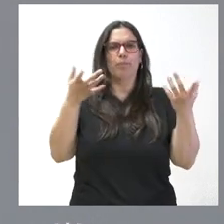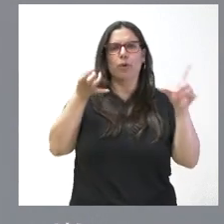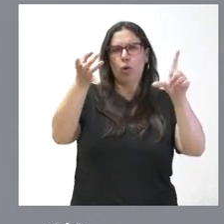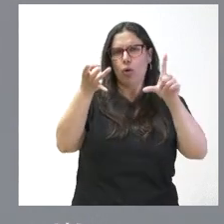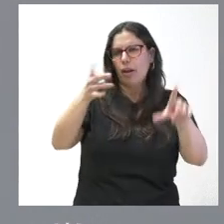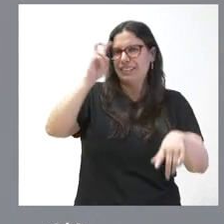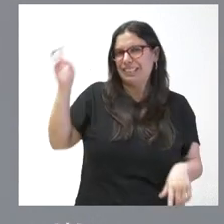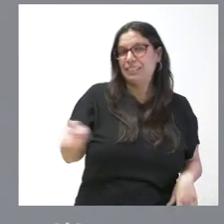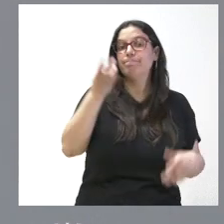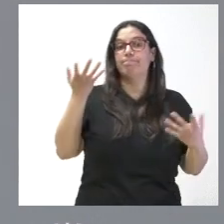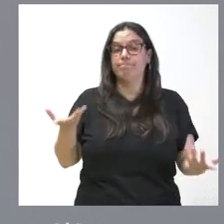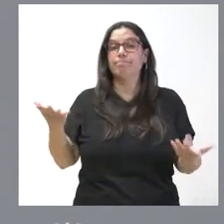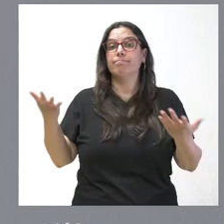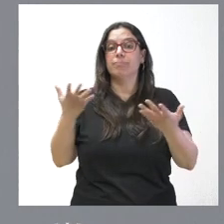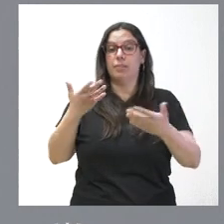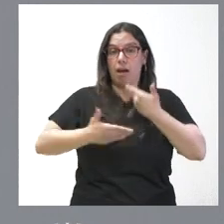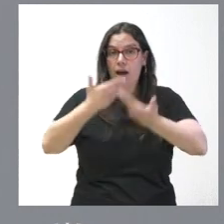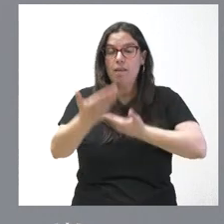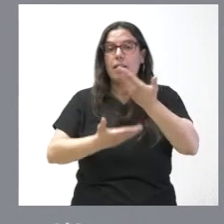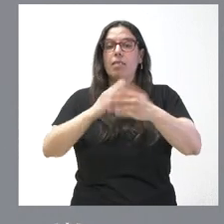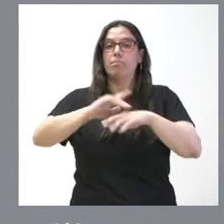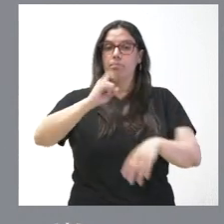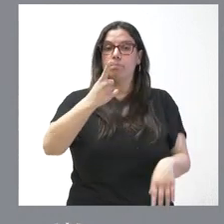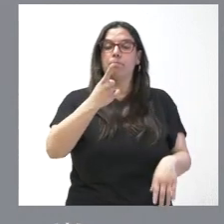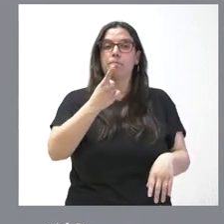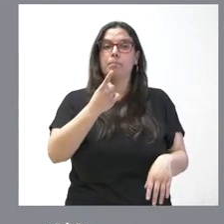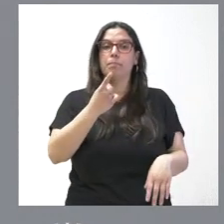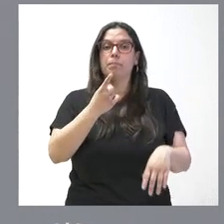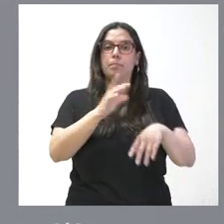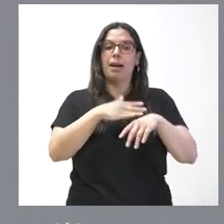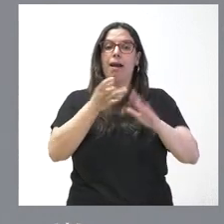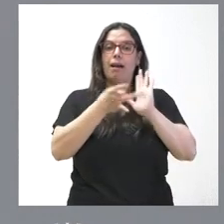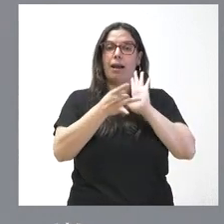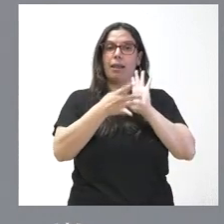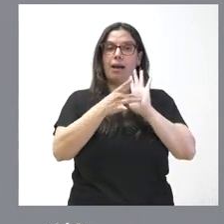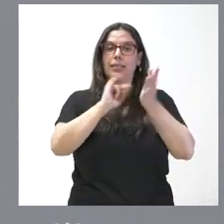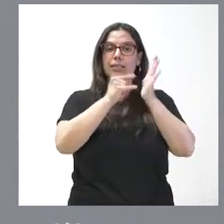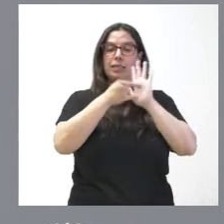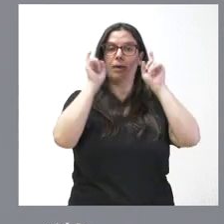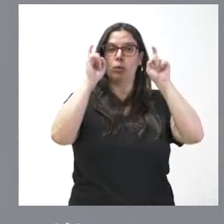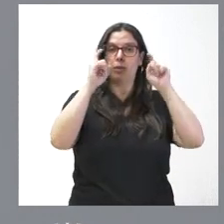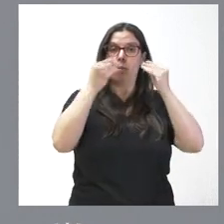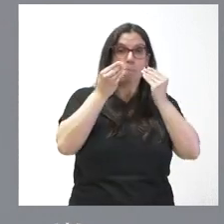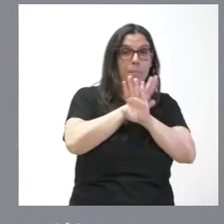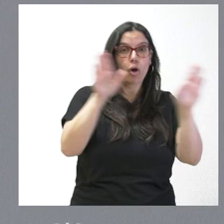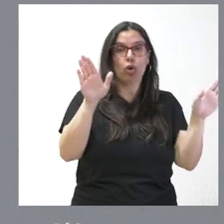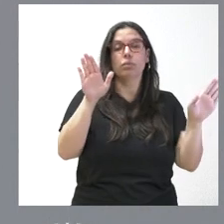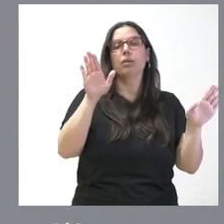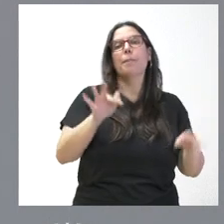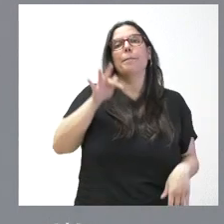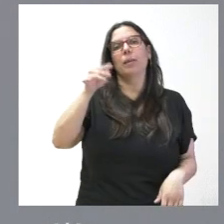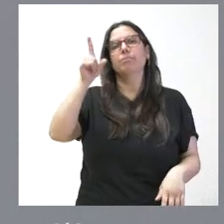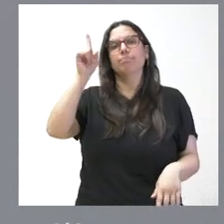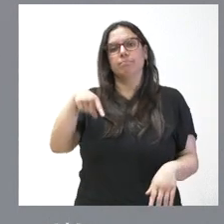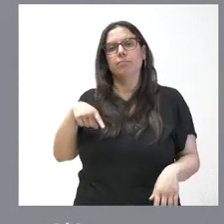electrónicos. Y, por tanto, se avanza no solamente en que tengamos la mejor calidad del sistema educativo en Castilla y León, sino también